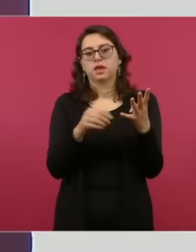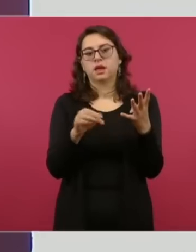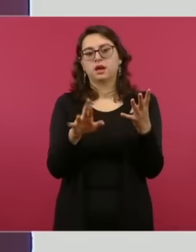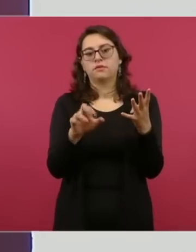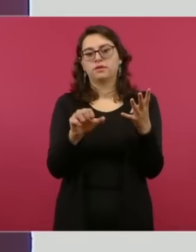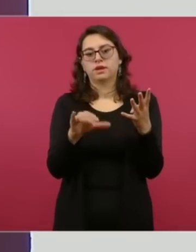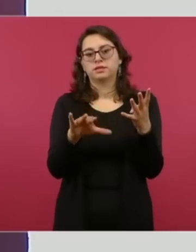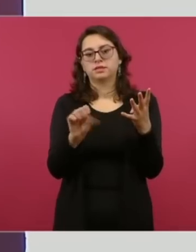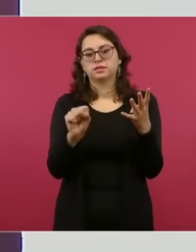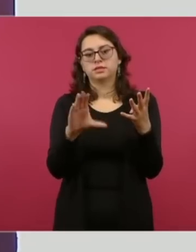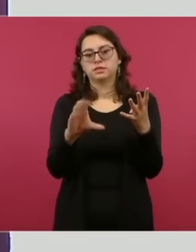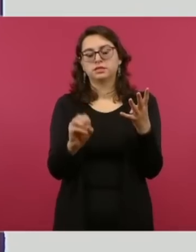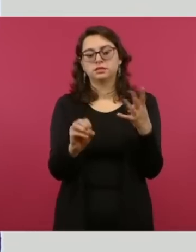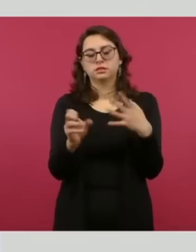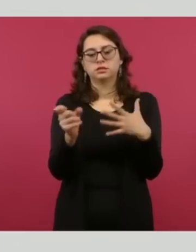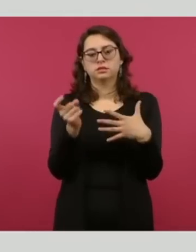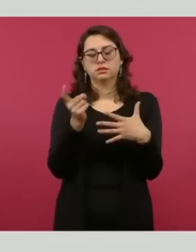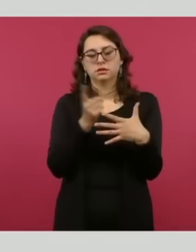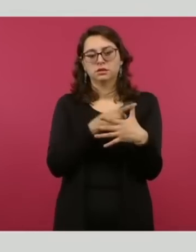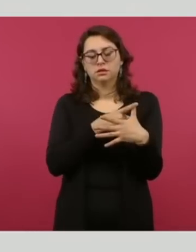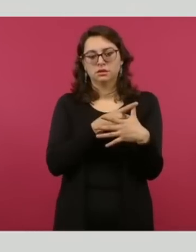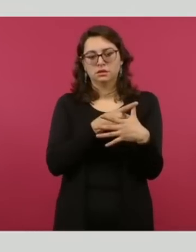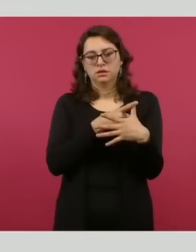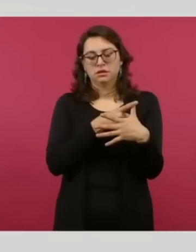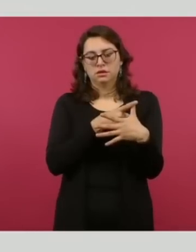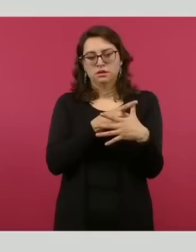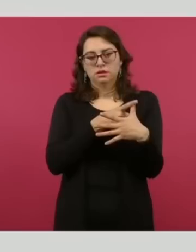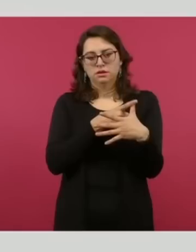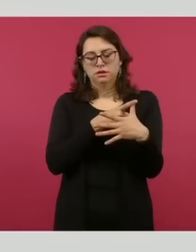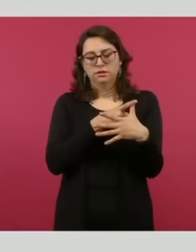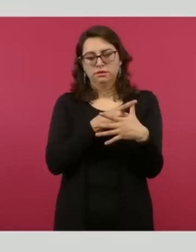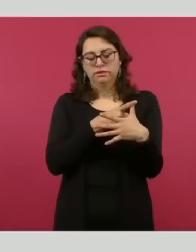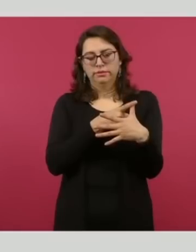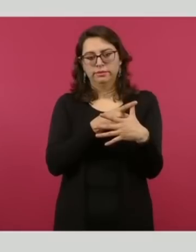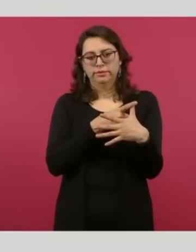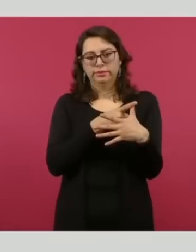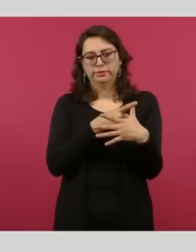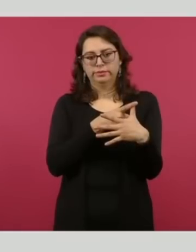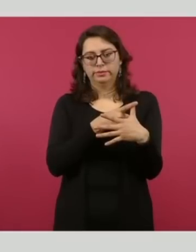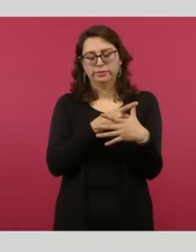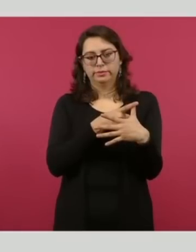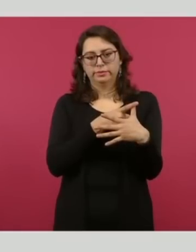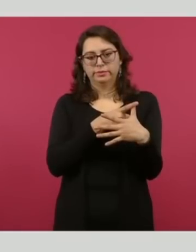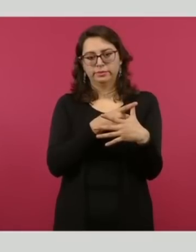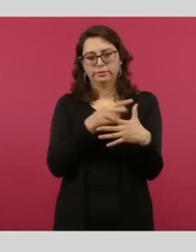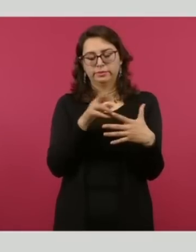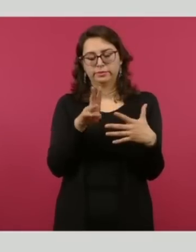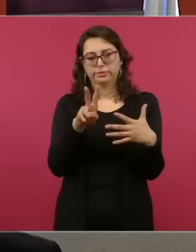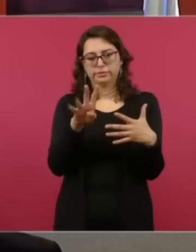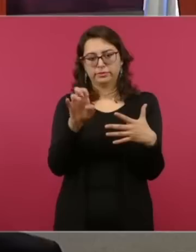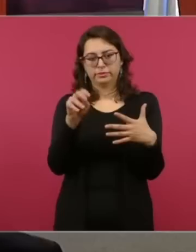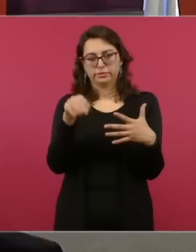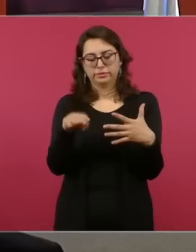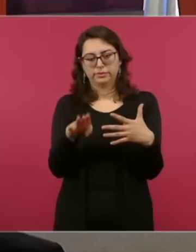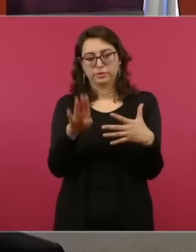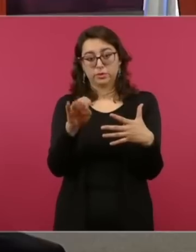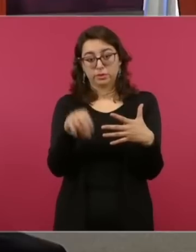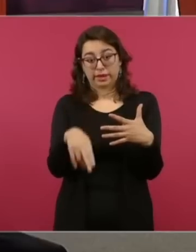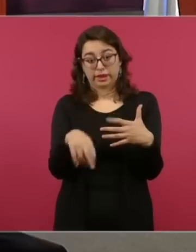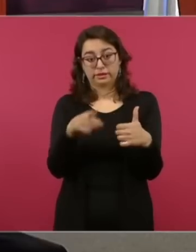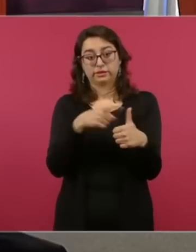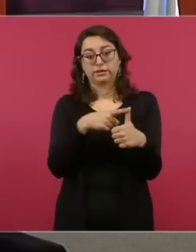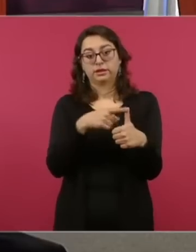Francisco Monteverde, ¿verdad? Rubén Salazar Mayen,